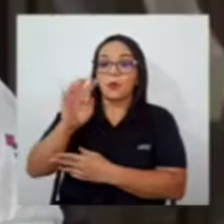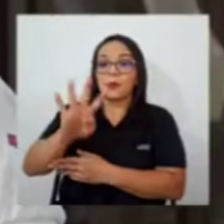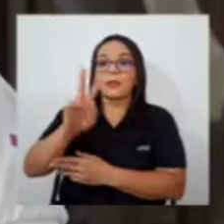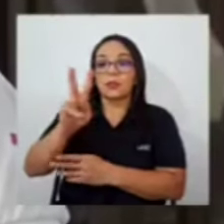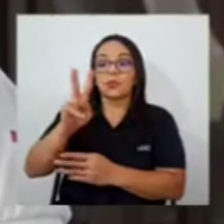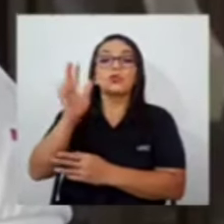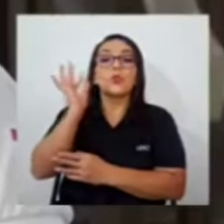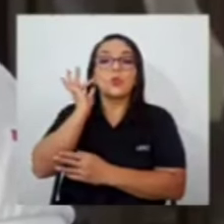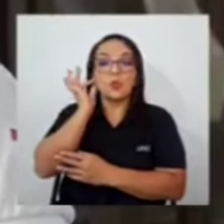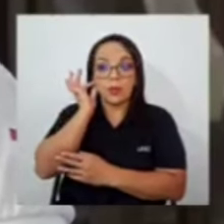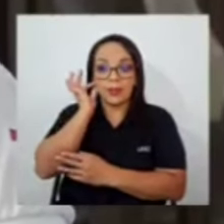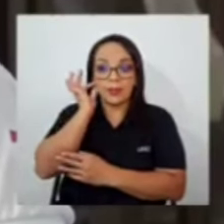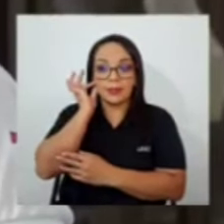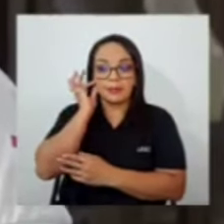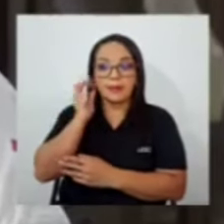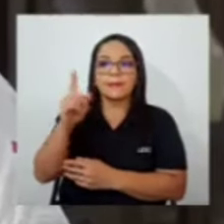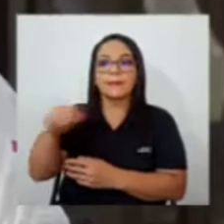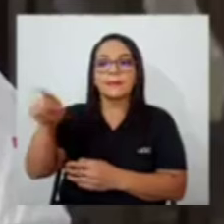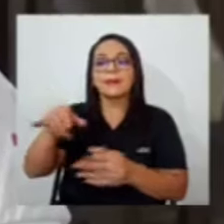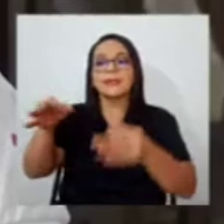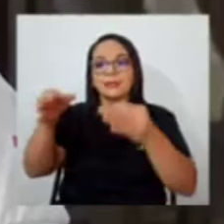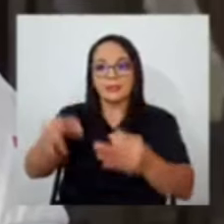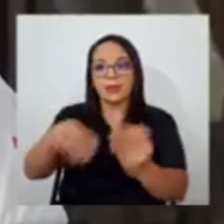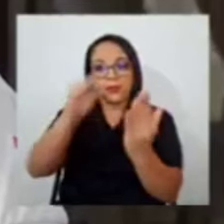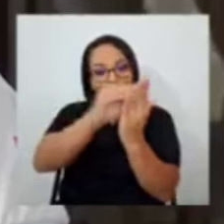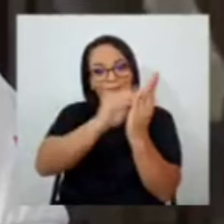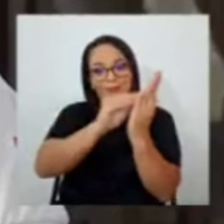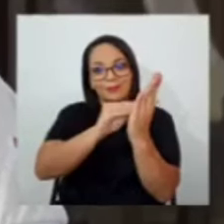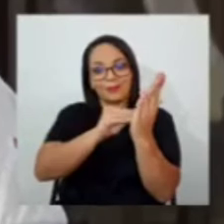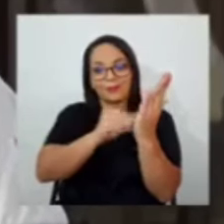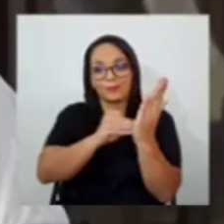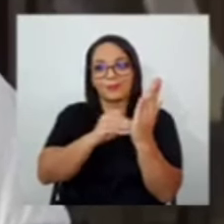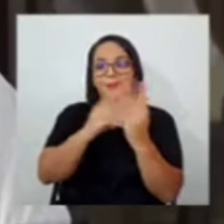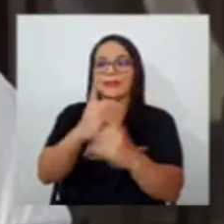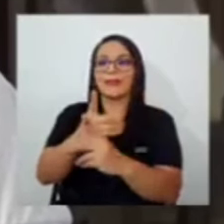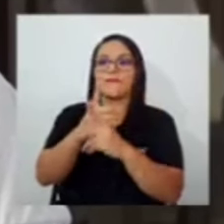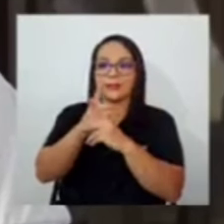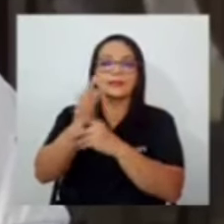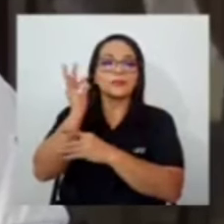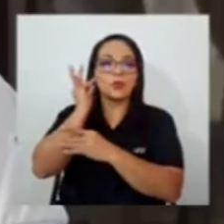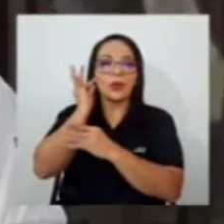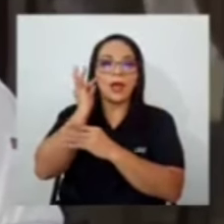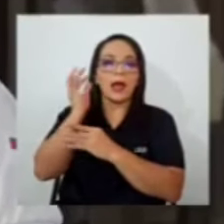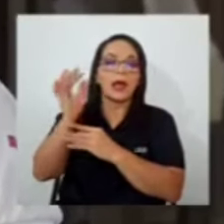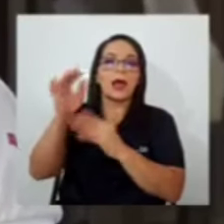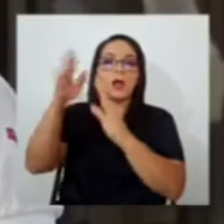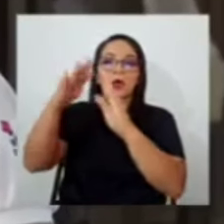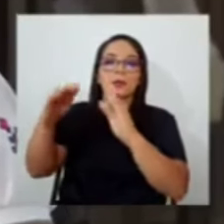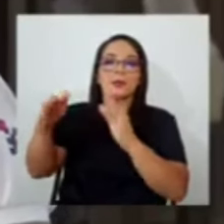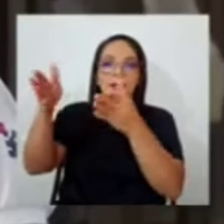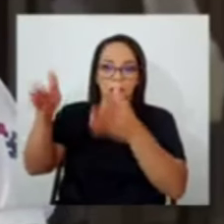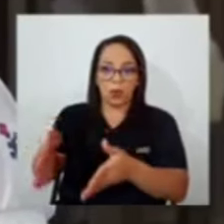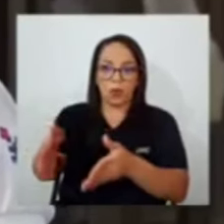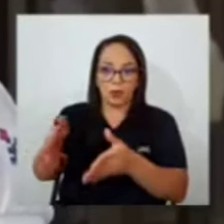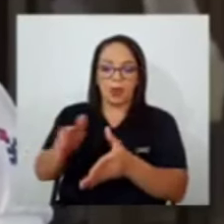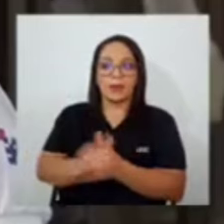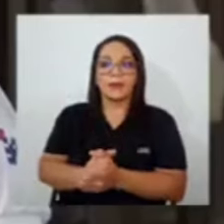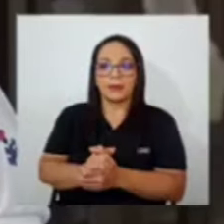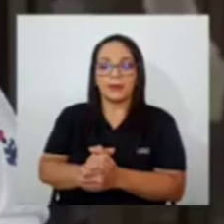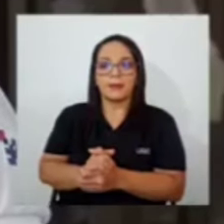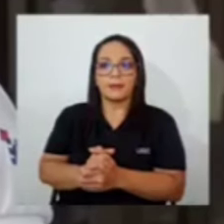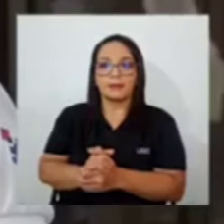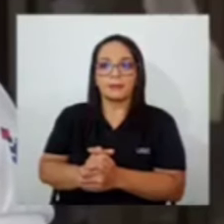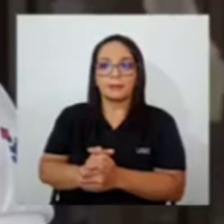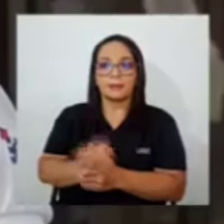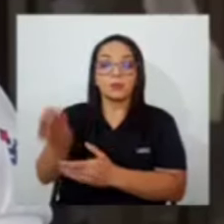decidieron enlistarse para defender a la señora Contralora General de la República, muchas de ellas